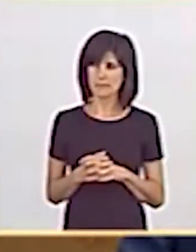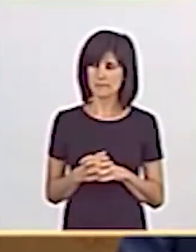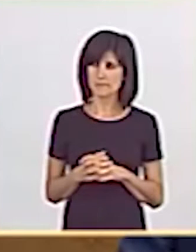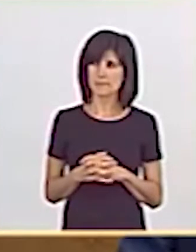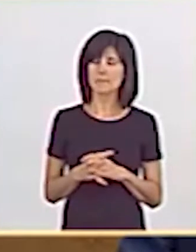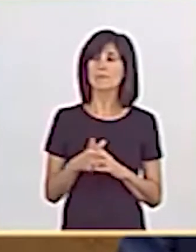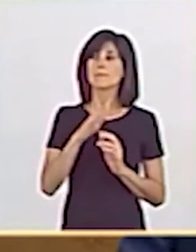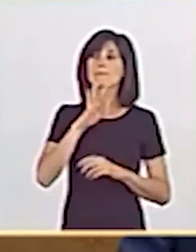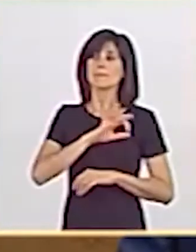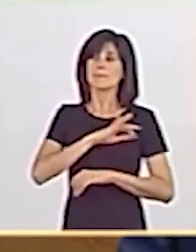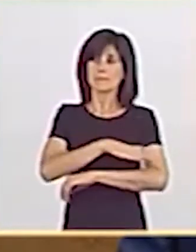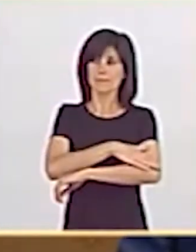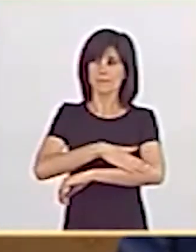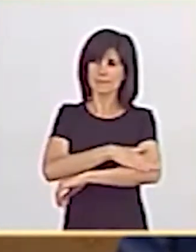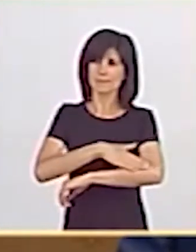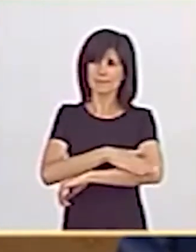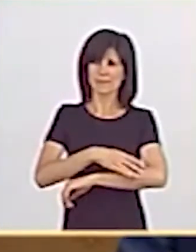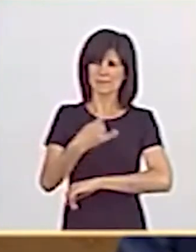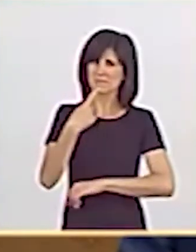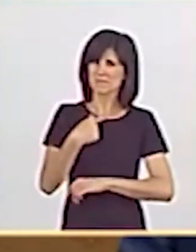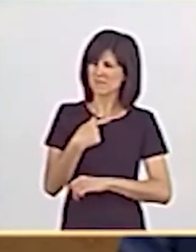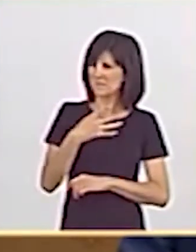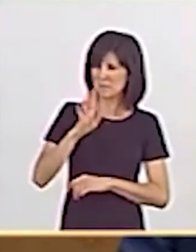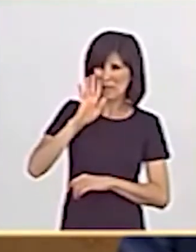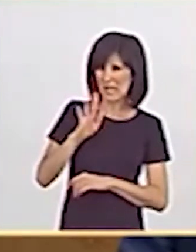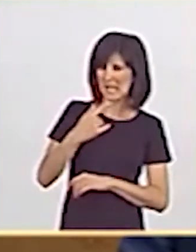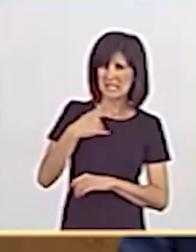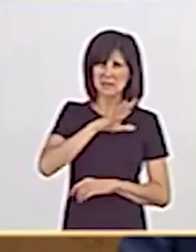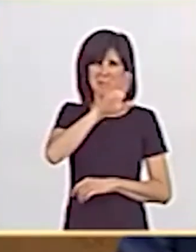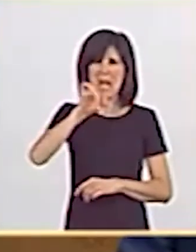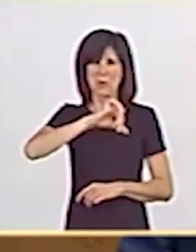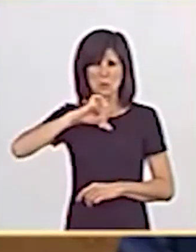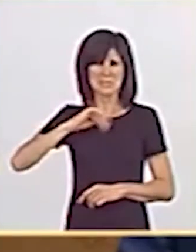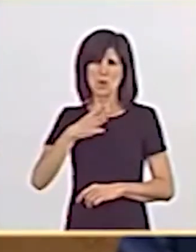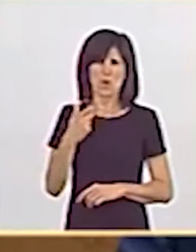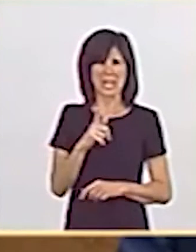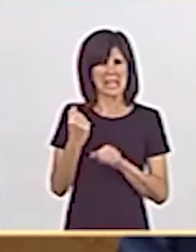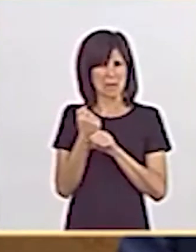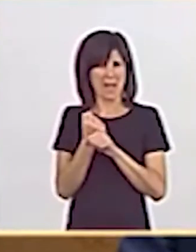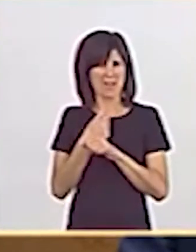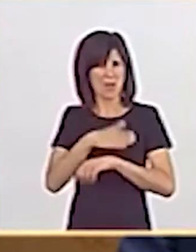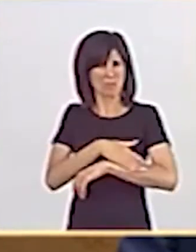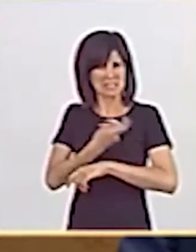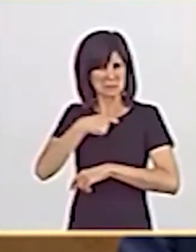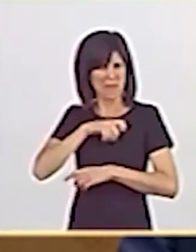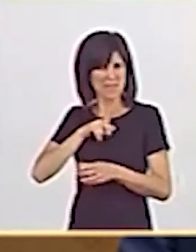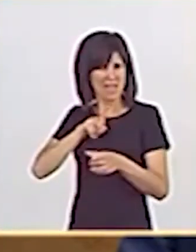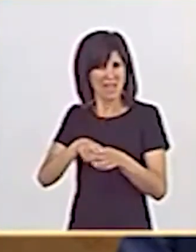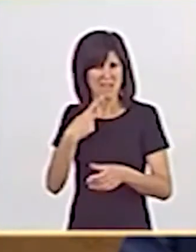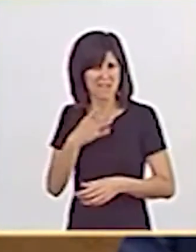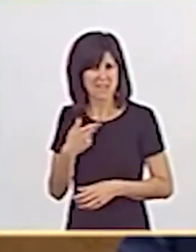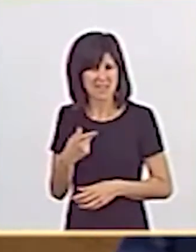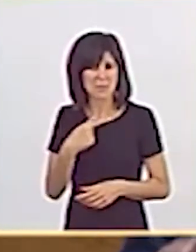Señora ministra, ¿está insinuando usted que las comunidades autónomas no quieren trabajar con el Gobierno de España? Porque yo